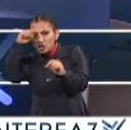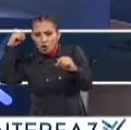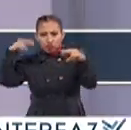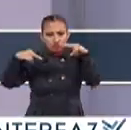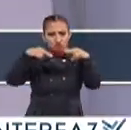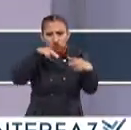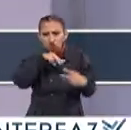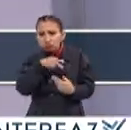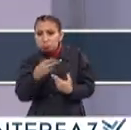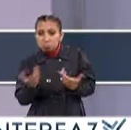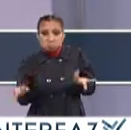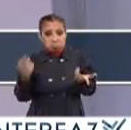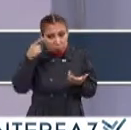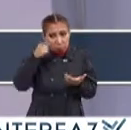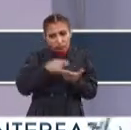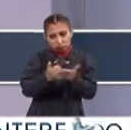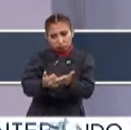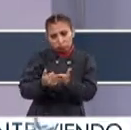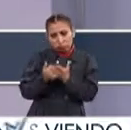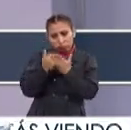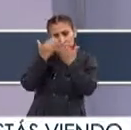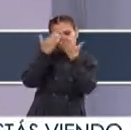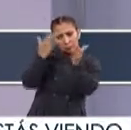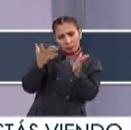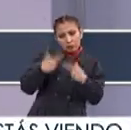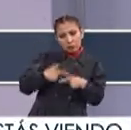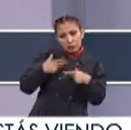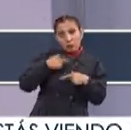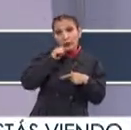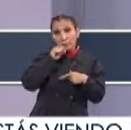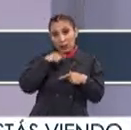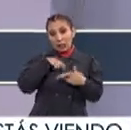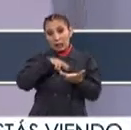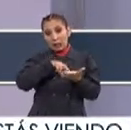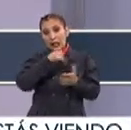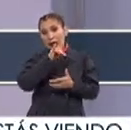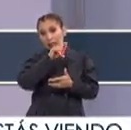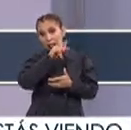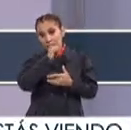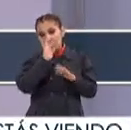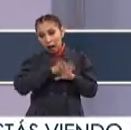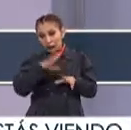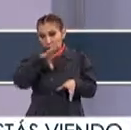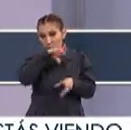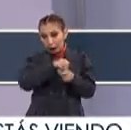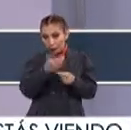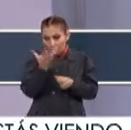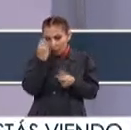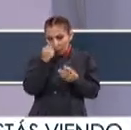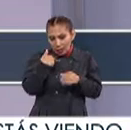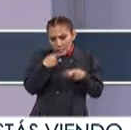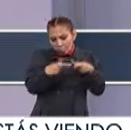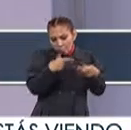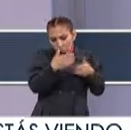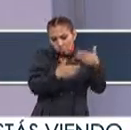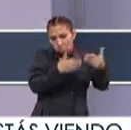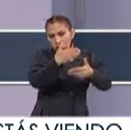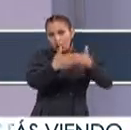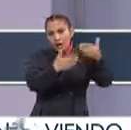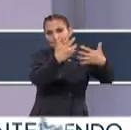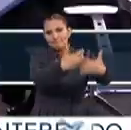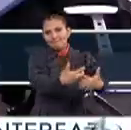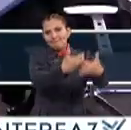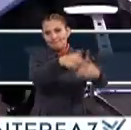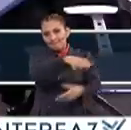vista Que pues creo Que nos ayudan Como personas Y también como ingenieros Para poder ser más completos Y poder desarrollarnos En la